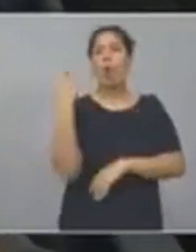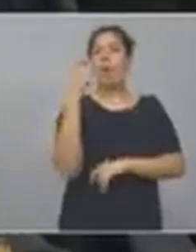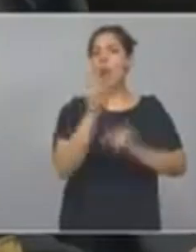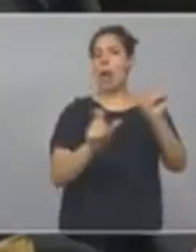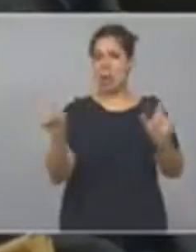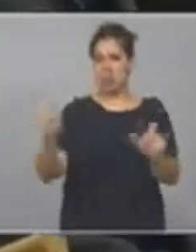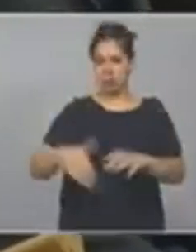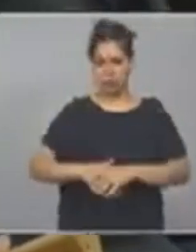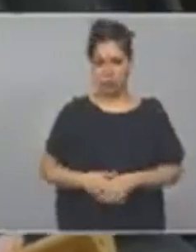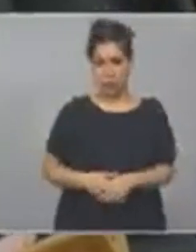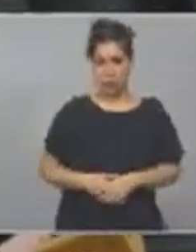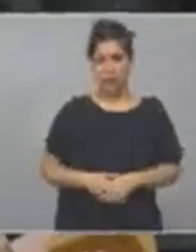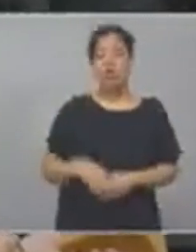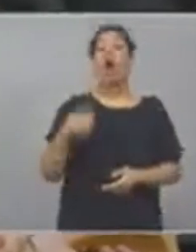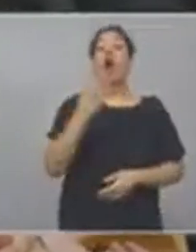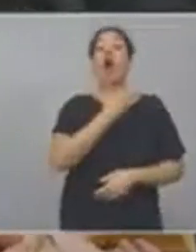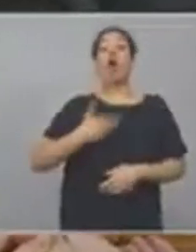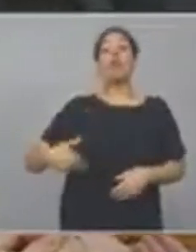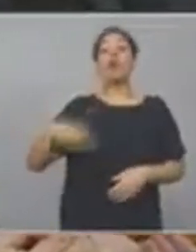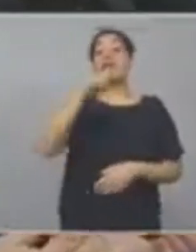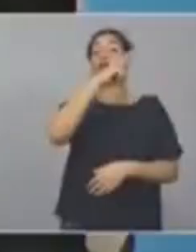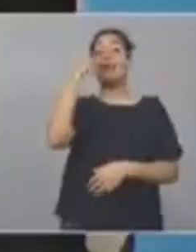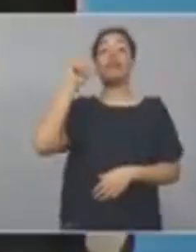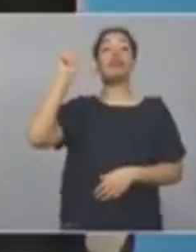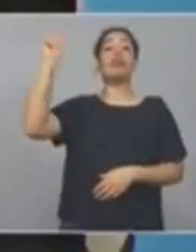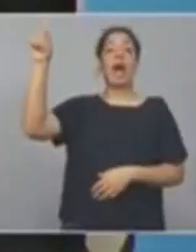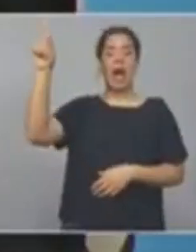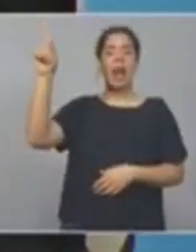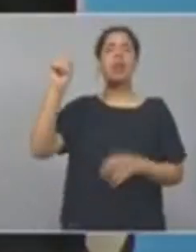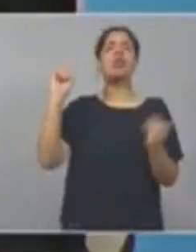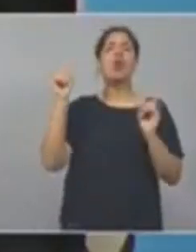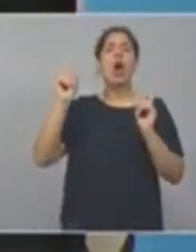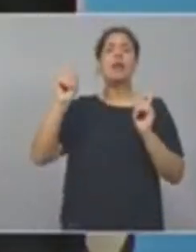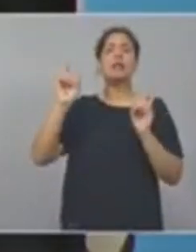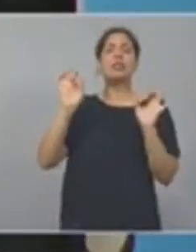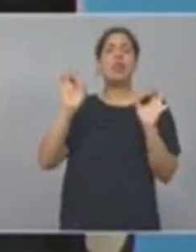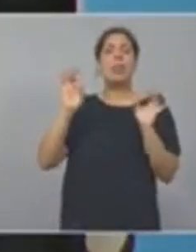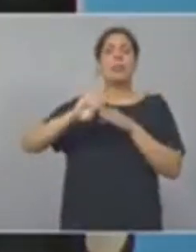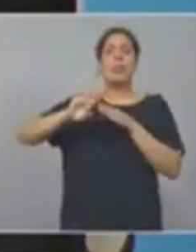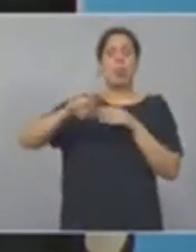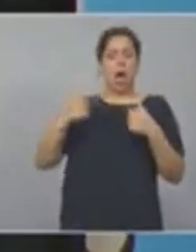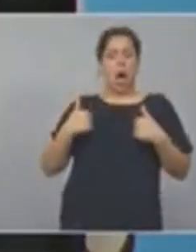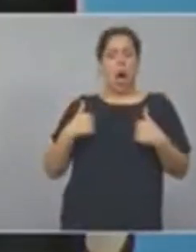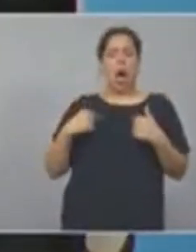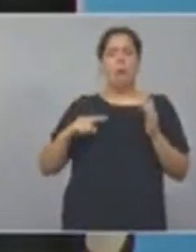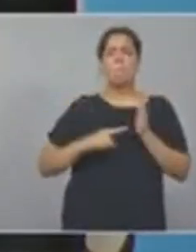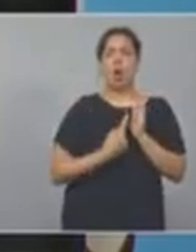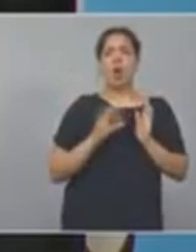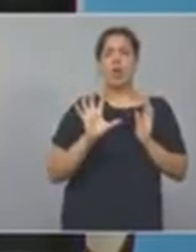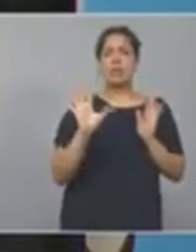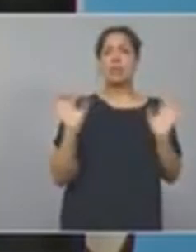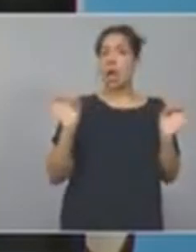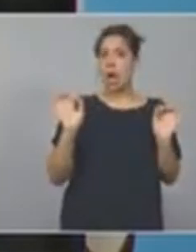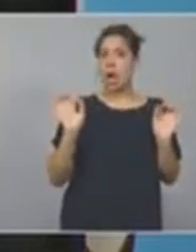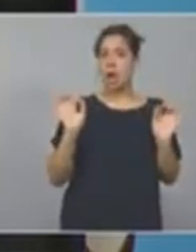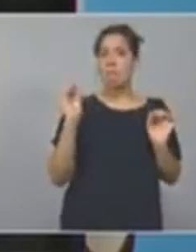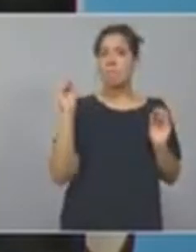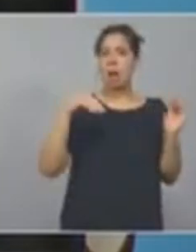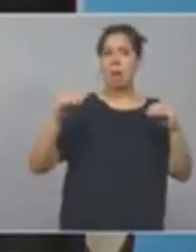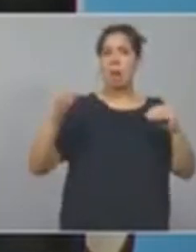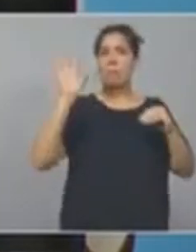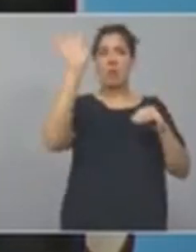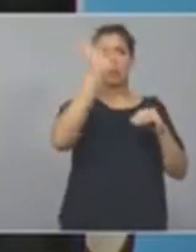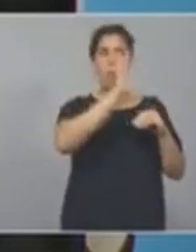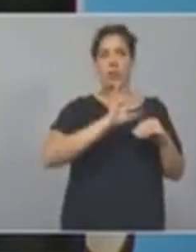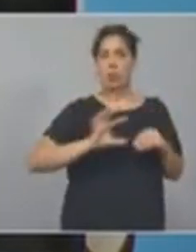provincias, porque varios de estos conceptos abarcan otras provincias también, y todas, en todas, hay